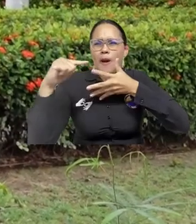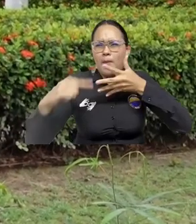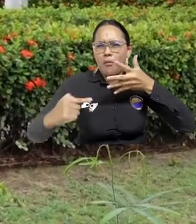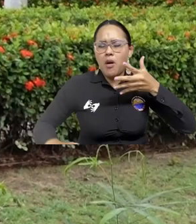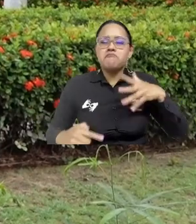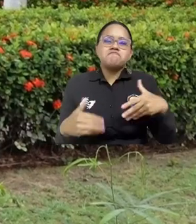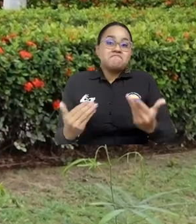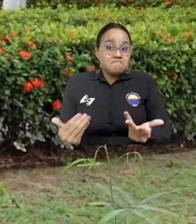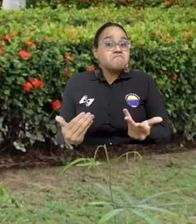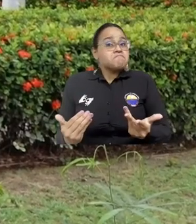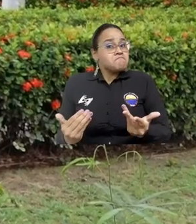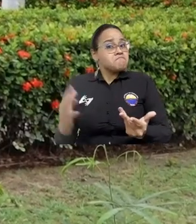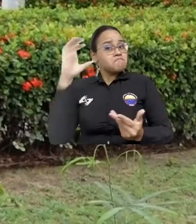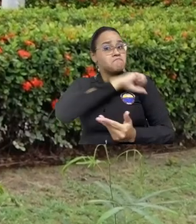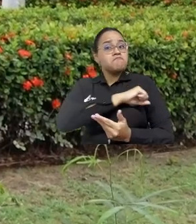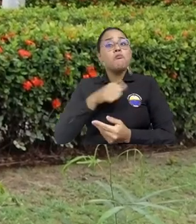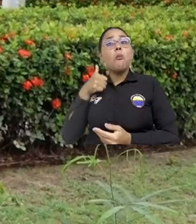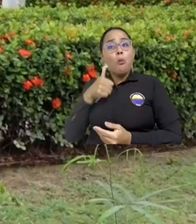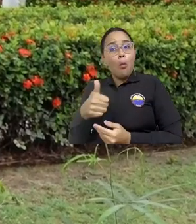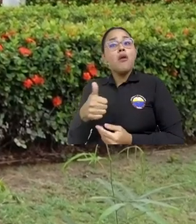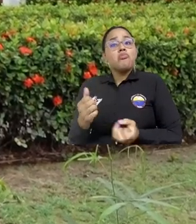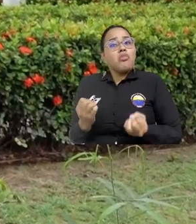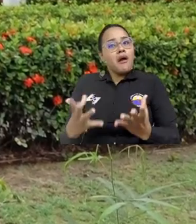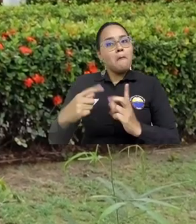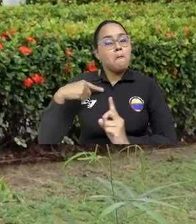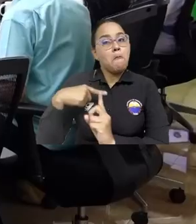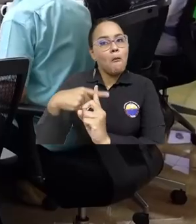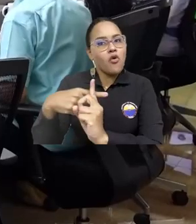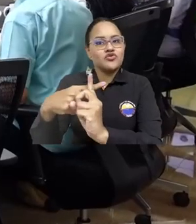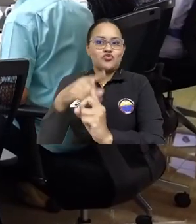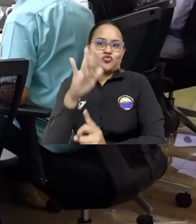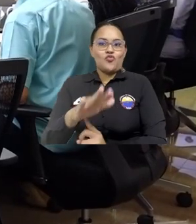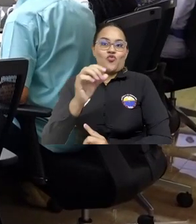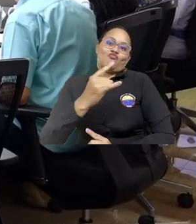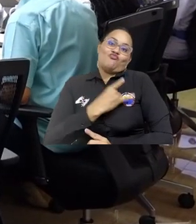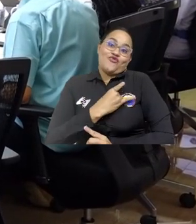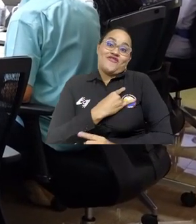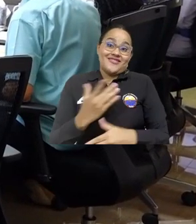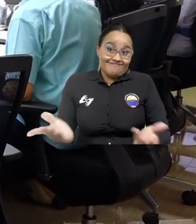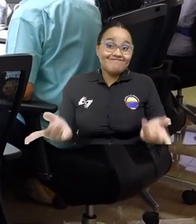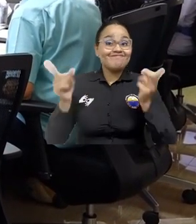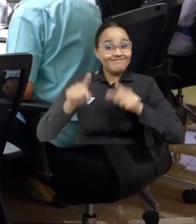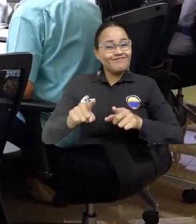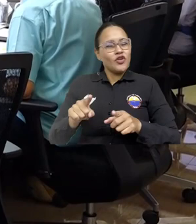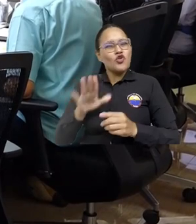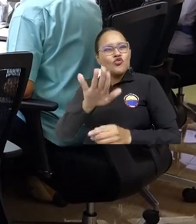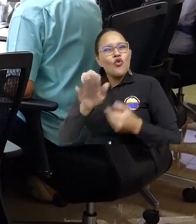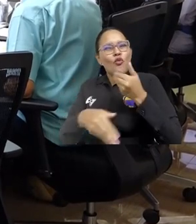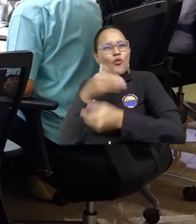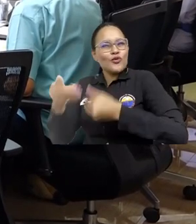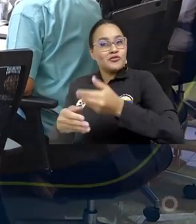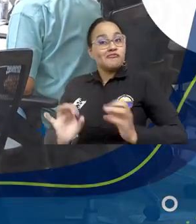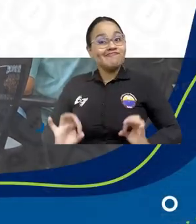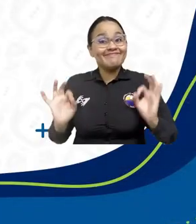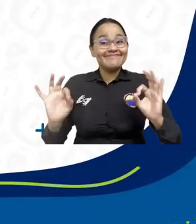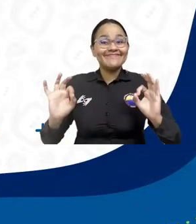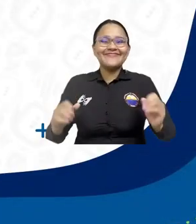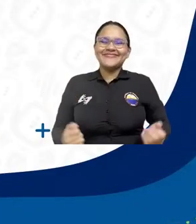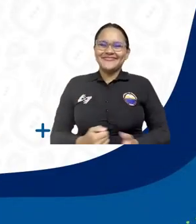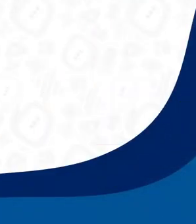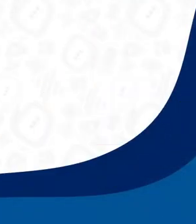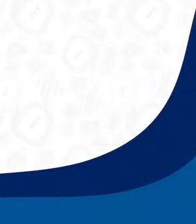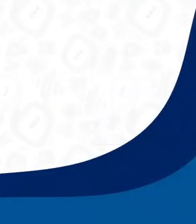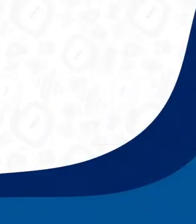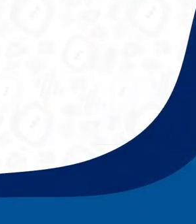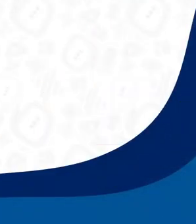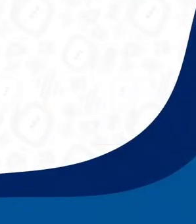terminan repercutiendo positivamente en la Universidad del Magdalena y en sus procesos aún más